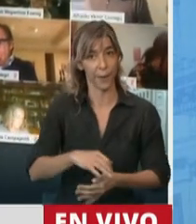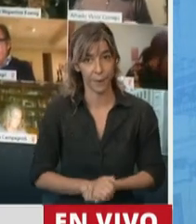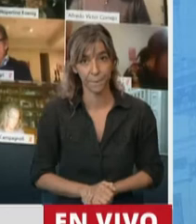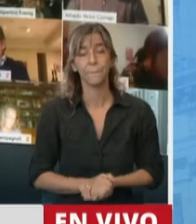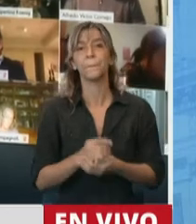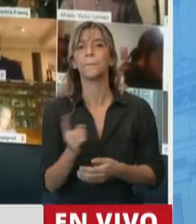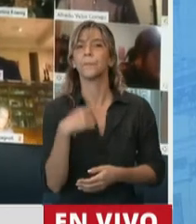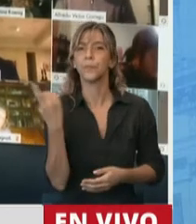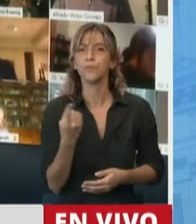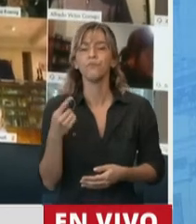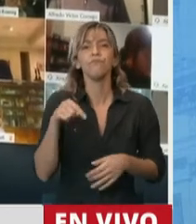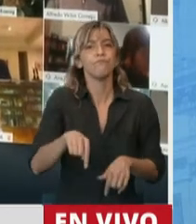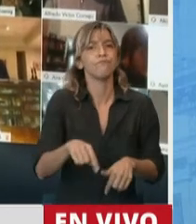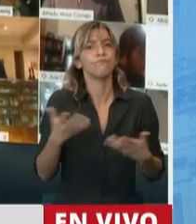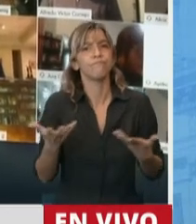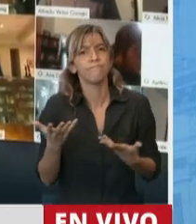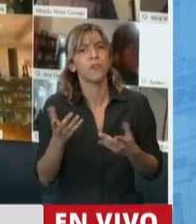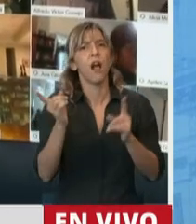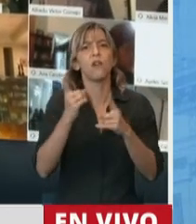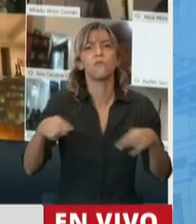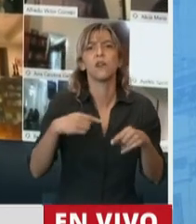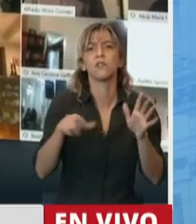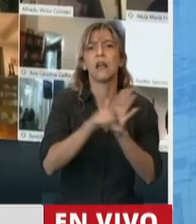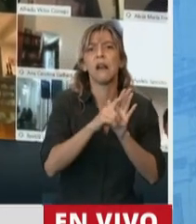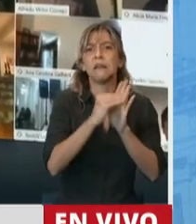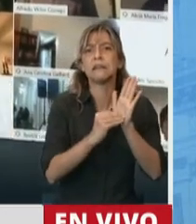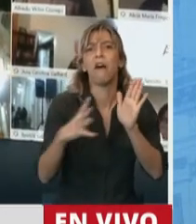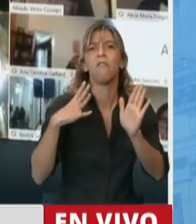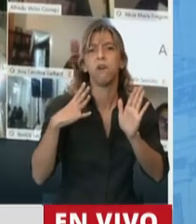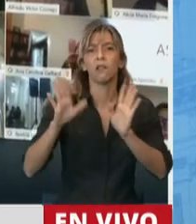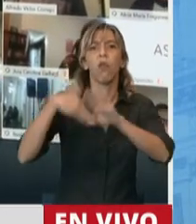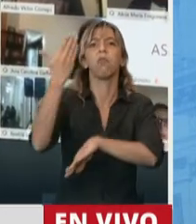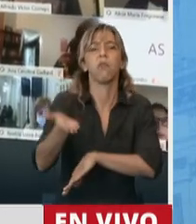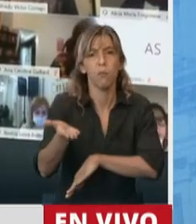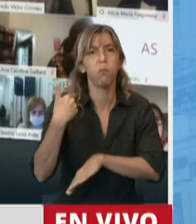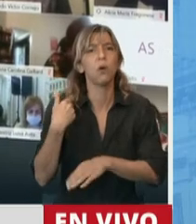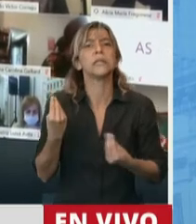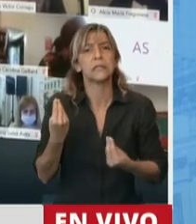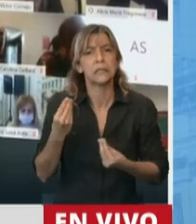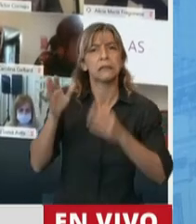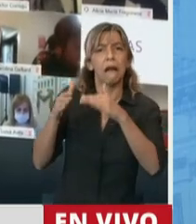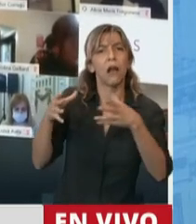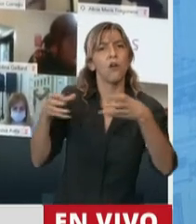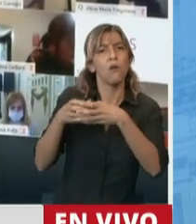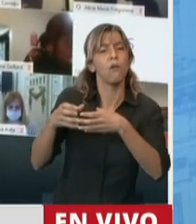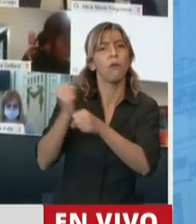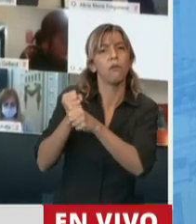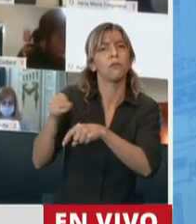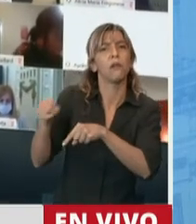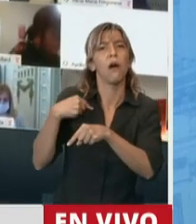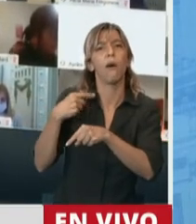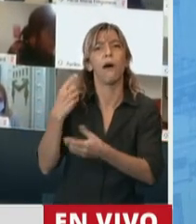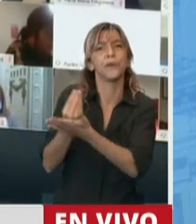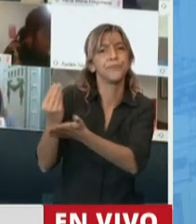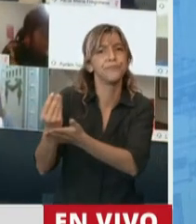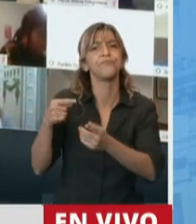vacíos legales que posteriormente tienen que ser rellenados en la negociación colectiva? ¿Por qué no somos capaces aquí en el Congreso de dar respuestas